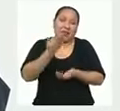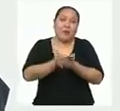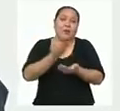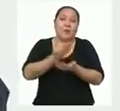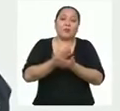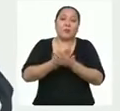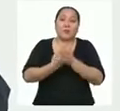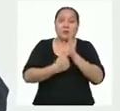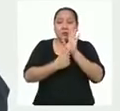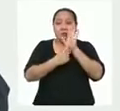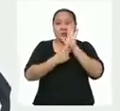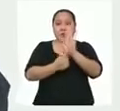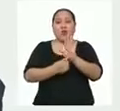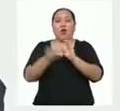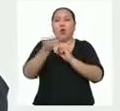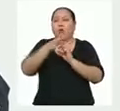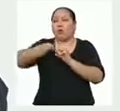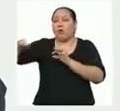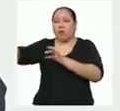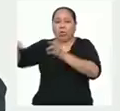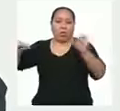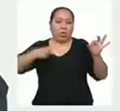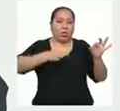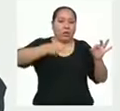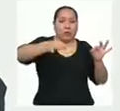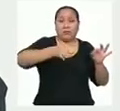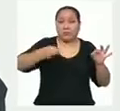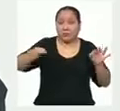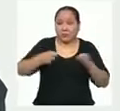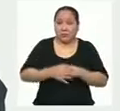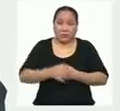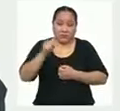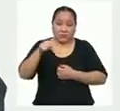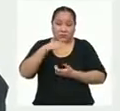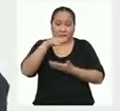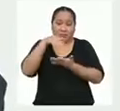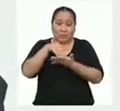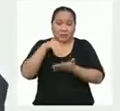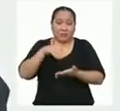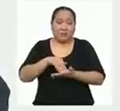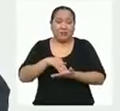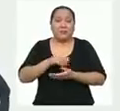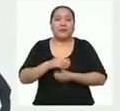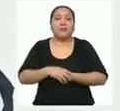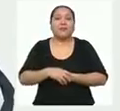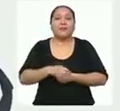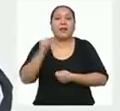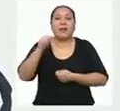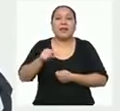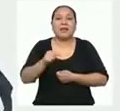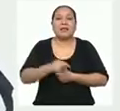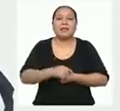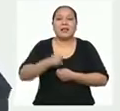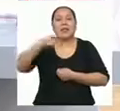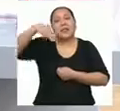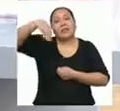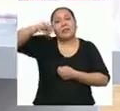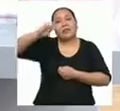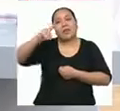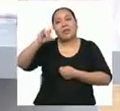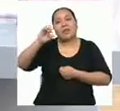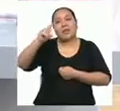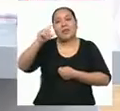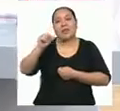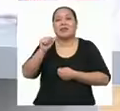dispersión o alejamiento de los valores con respecto a la media es a través de las medidas de dispersión.